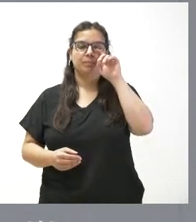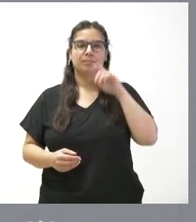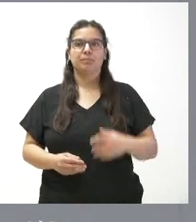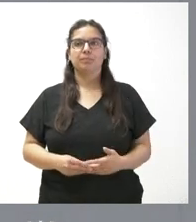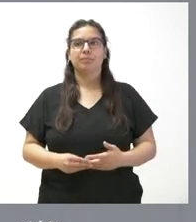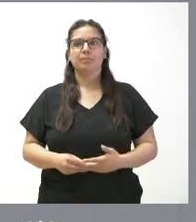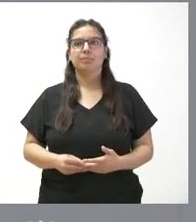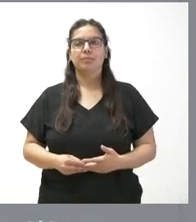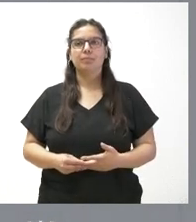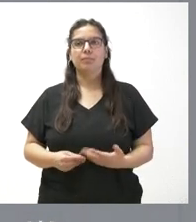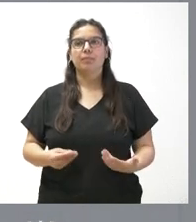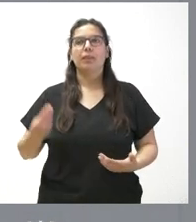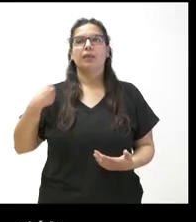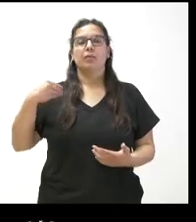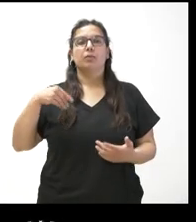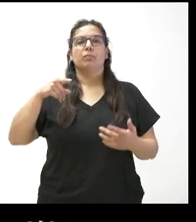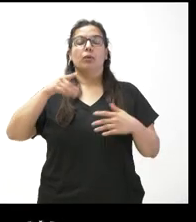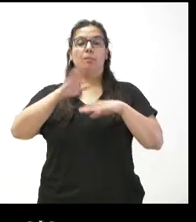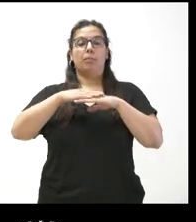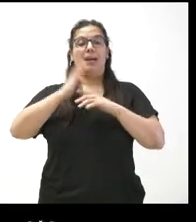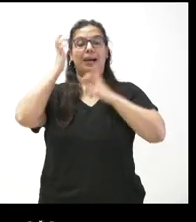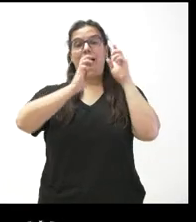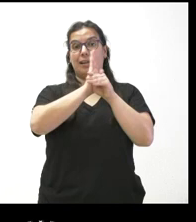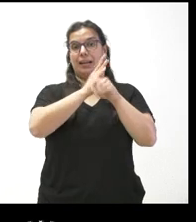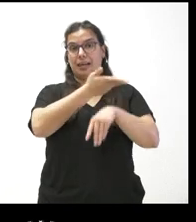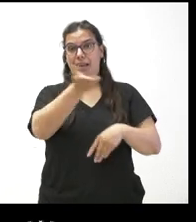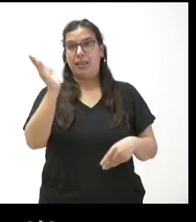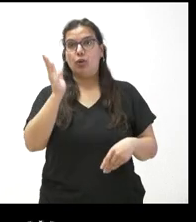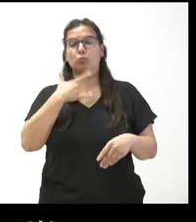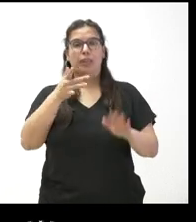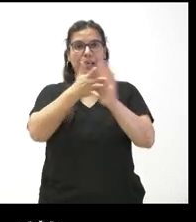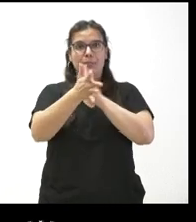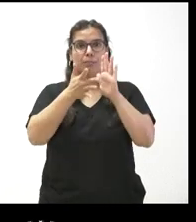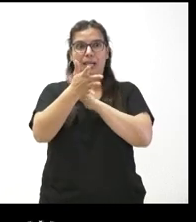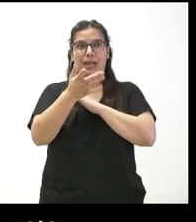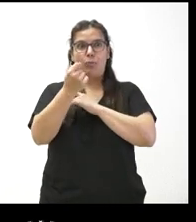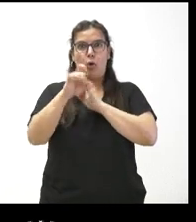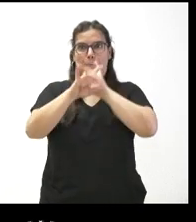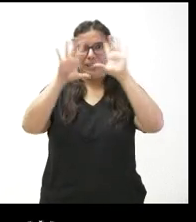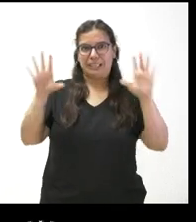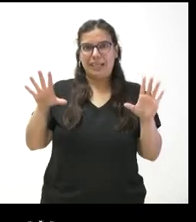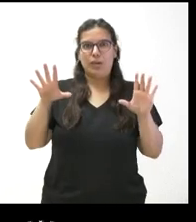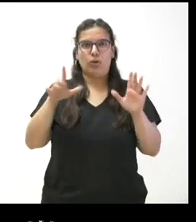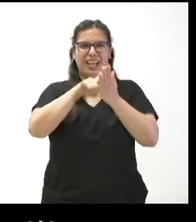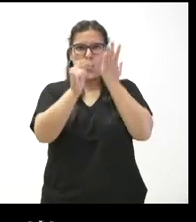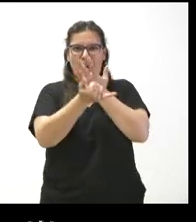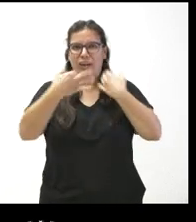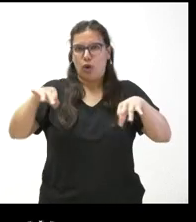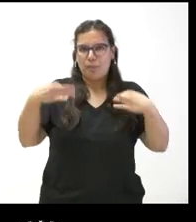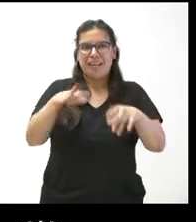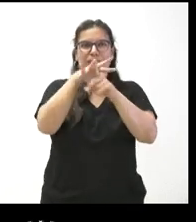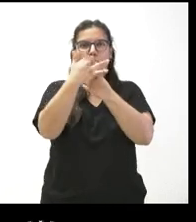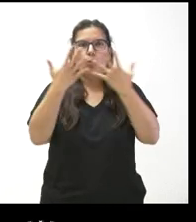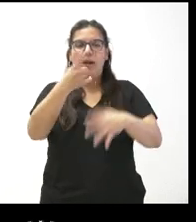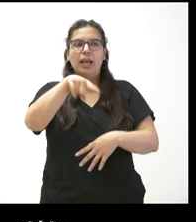Dependencia de este lenguaje administrativo de cara a los ganaderos, ¿se puede explicar con concreción, con precisión, en qué situación se encuentran? ¿Pueden